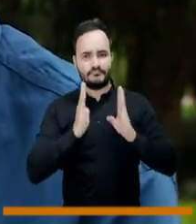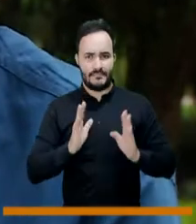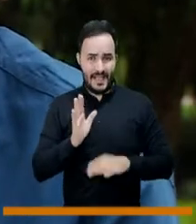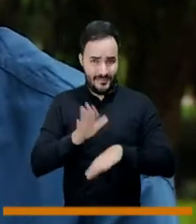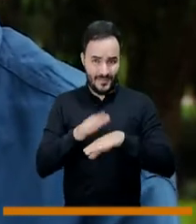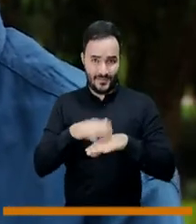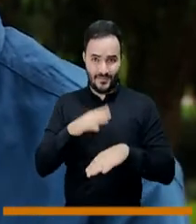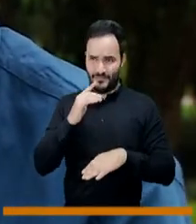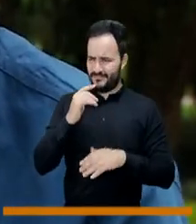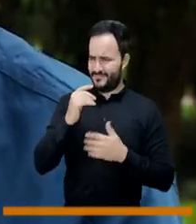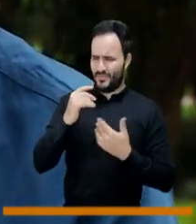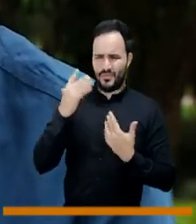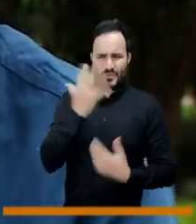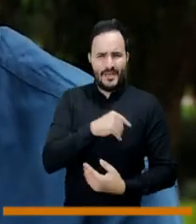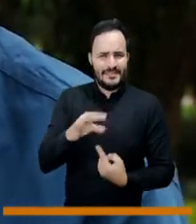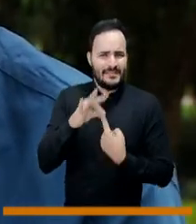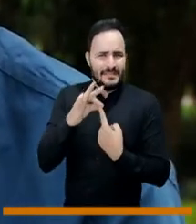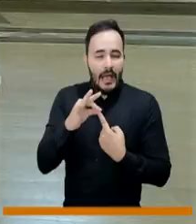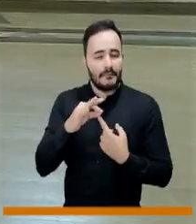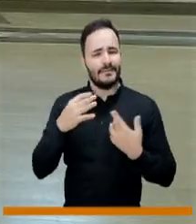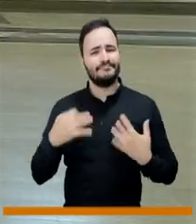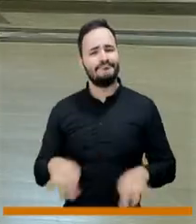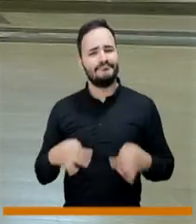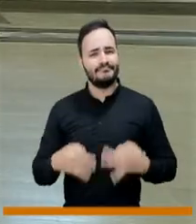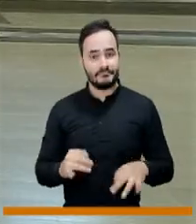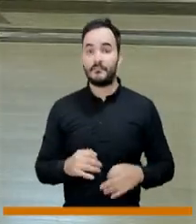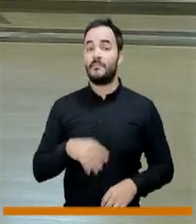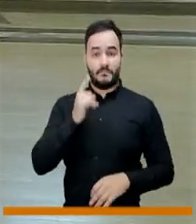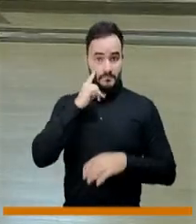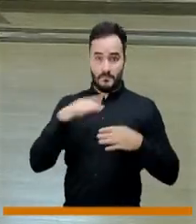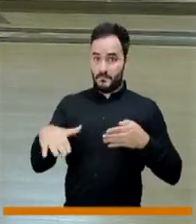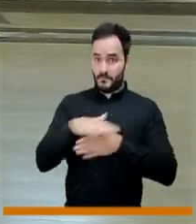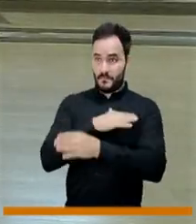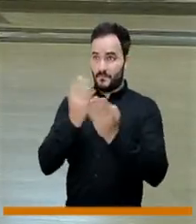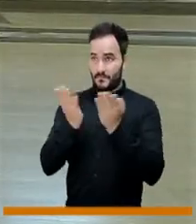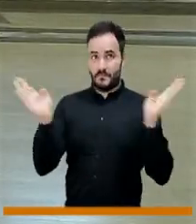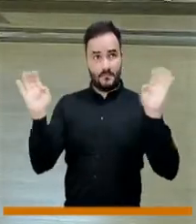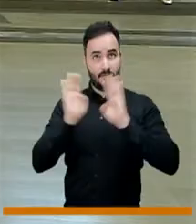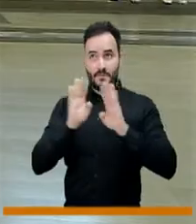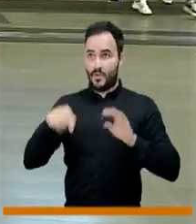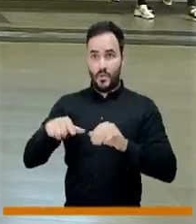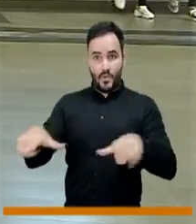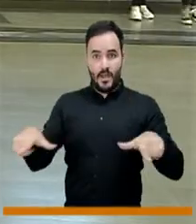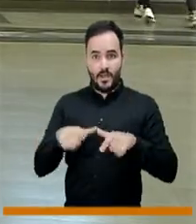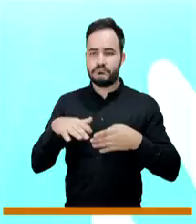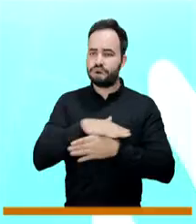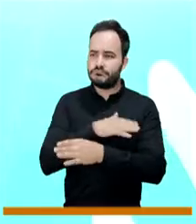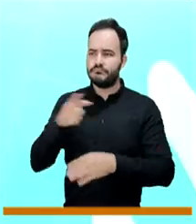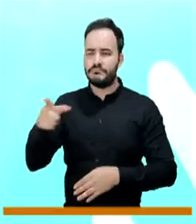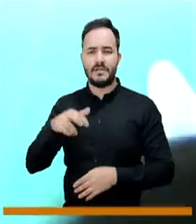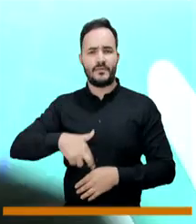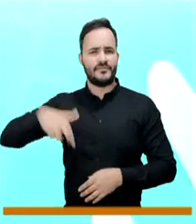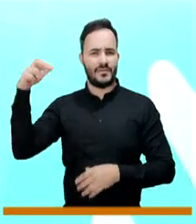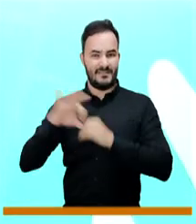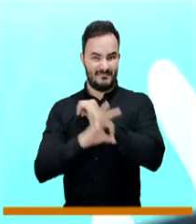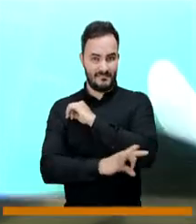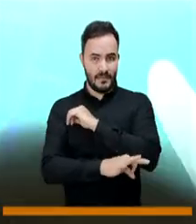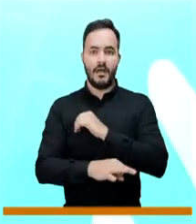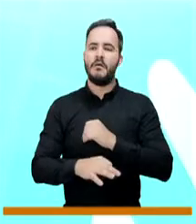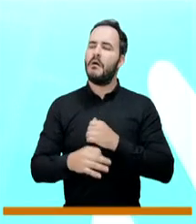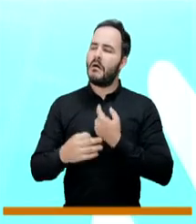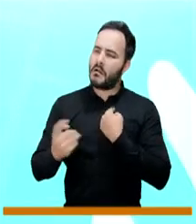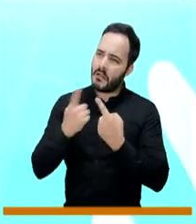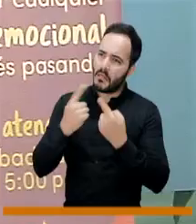adecuados, bonitos, agradables, donde tú entras y te atiende un profesional en psicología sin cita previa, sin